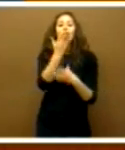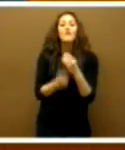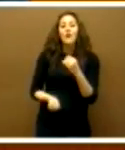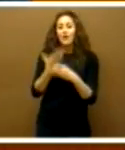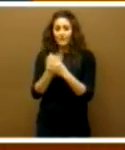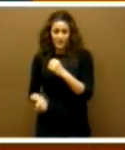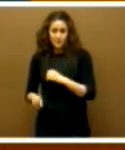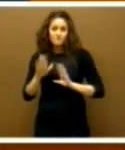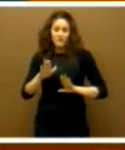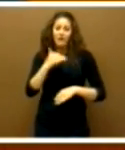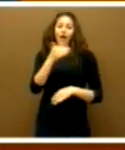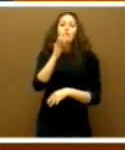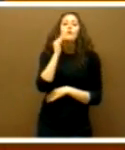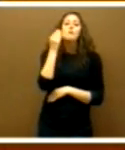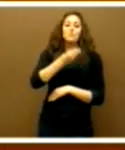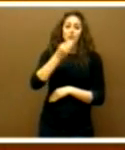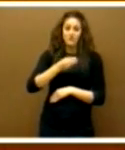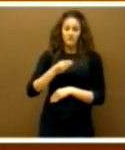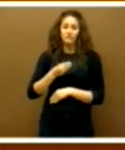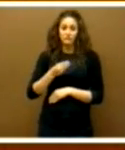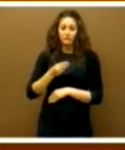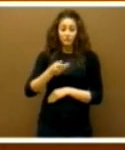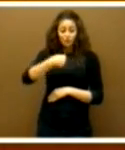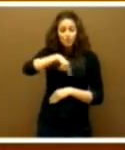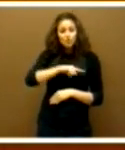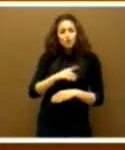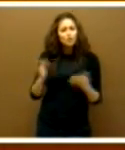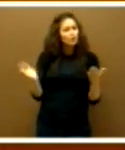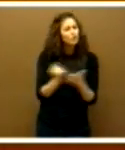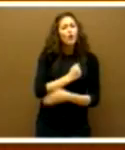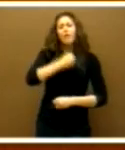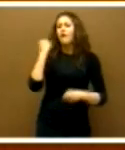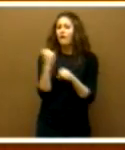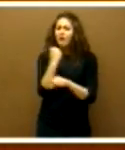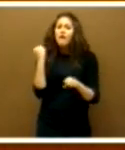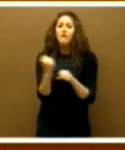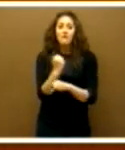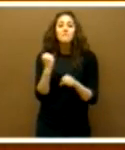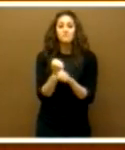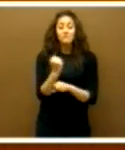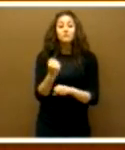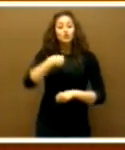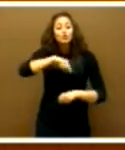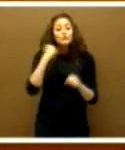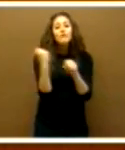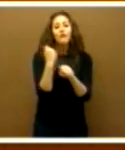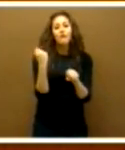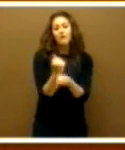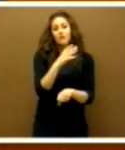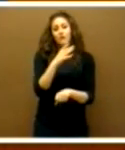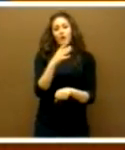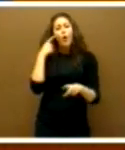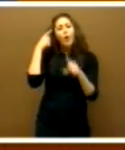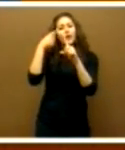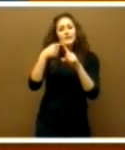pero tiene una gran virtud y es que somos todos y cada uno de nosotros muy trabajadores. Y hemos trabajado, primeramente, por conseguir